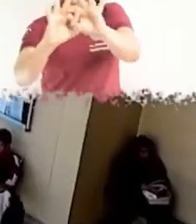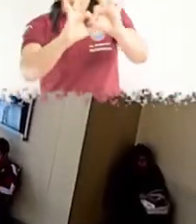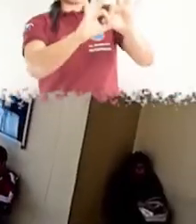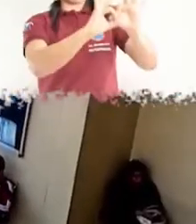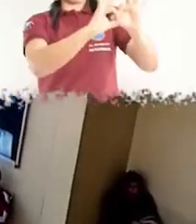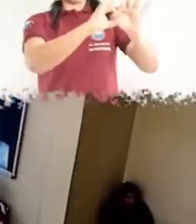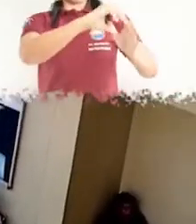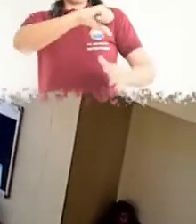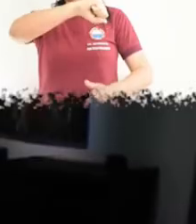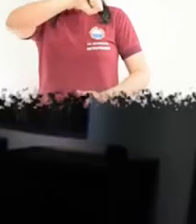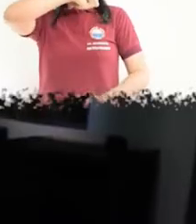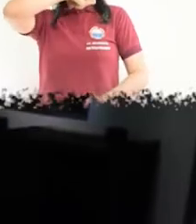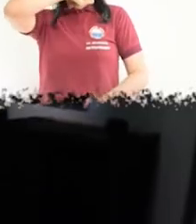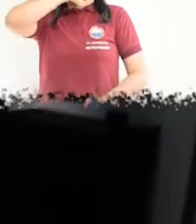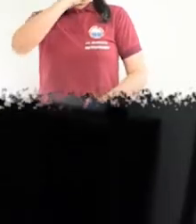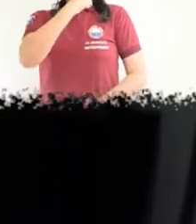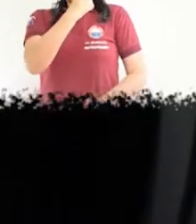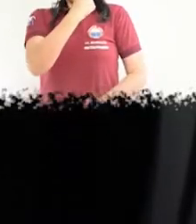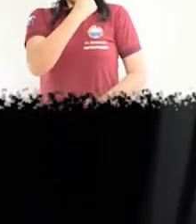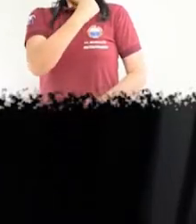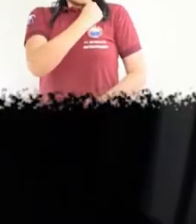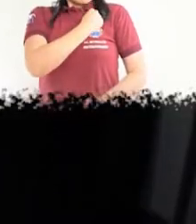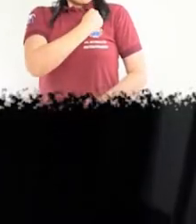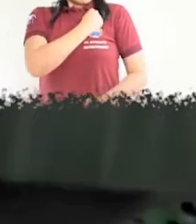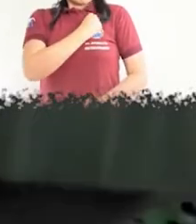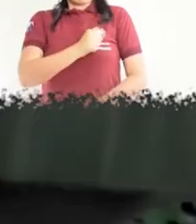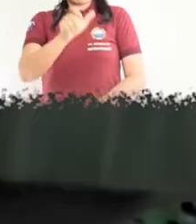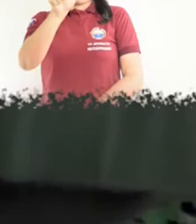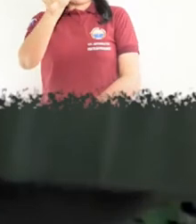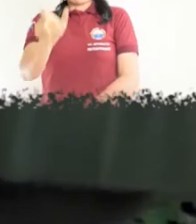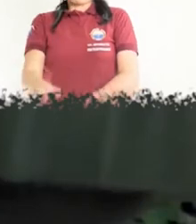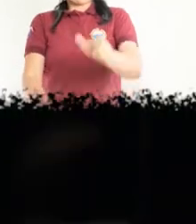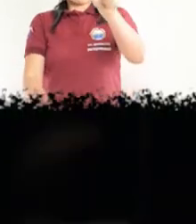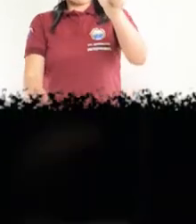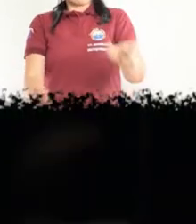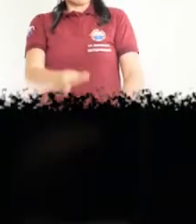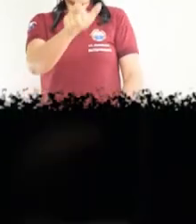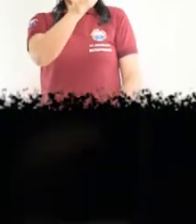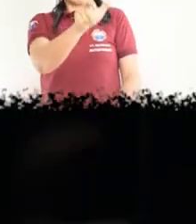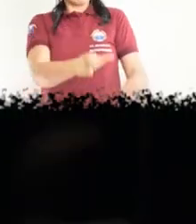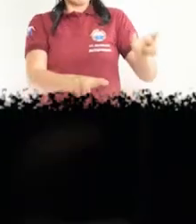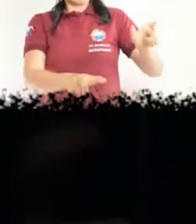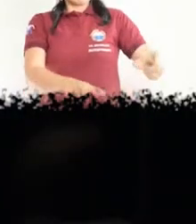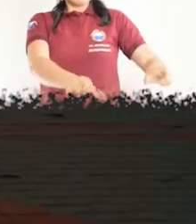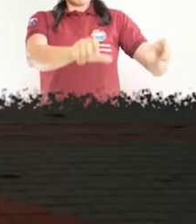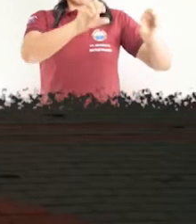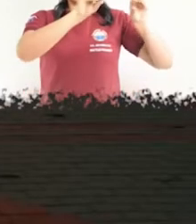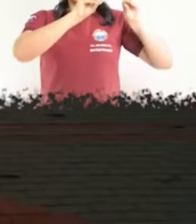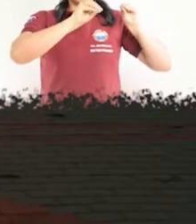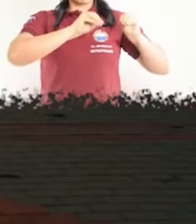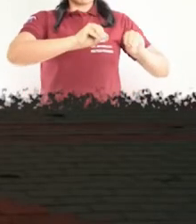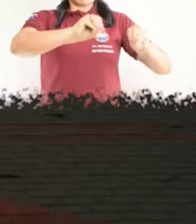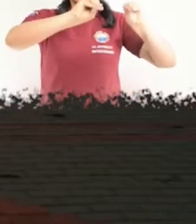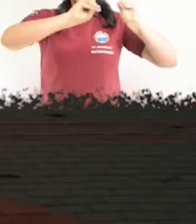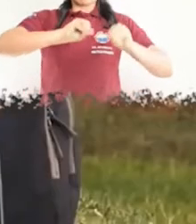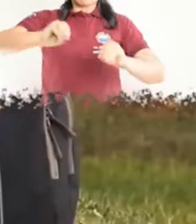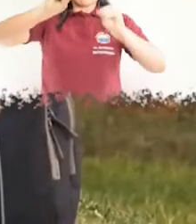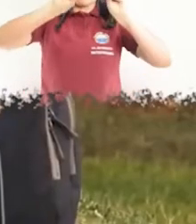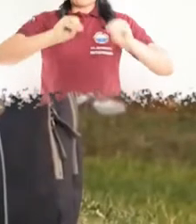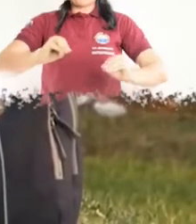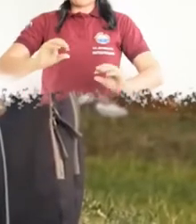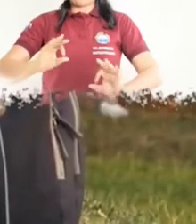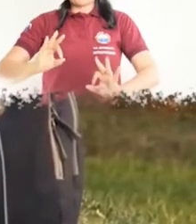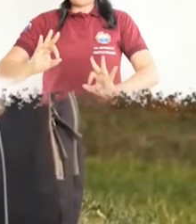pertenencia su misión humanista prospecta formación